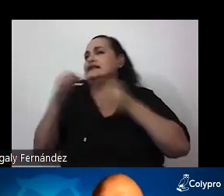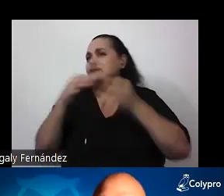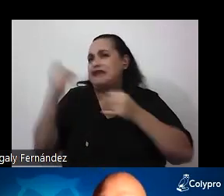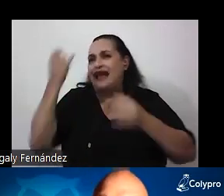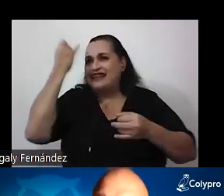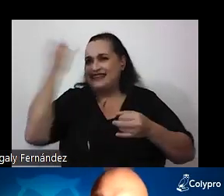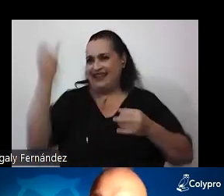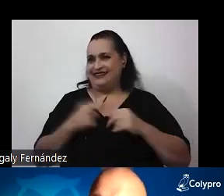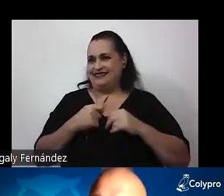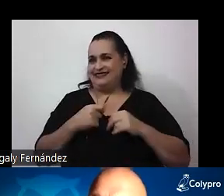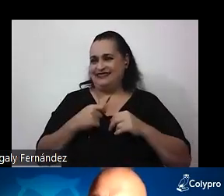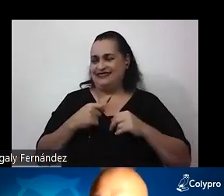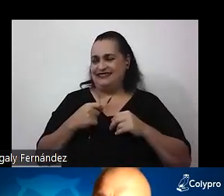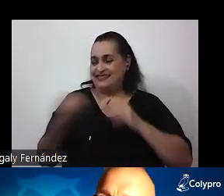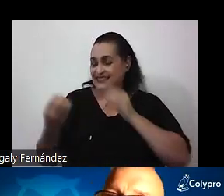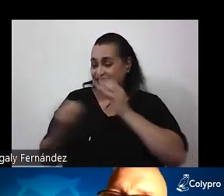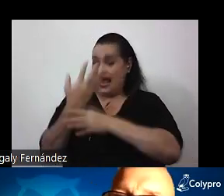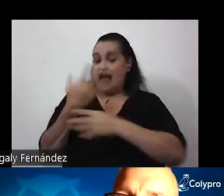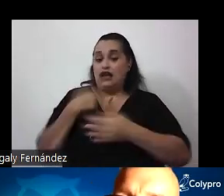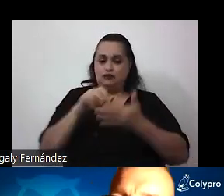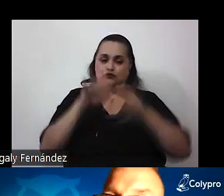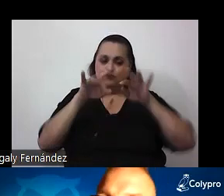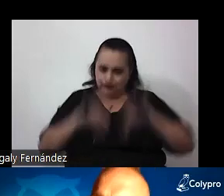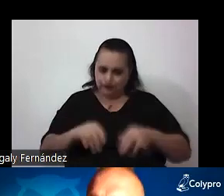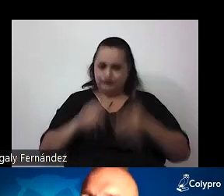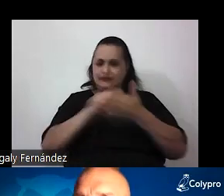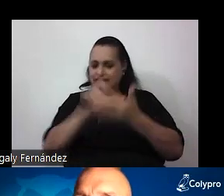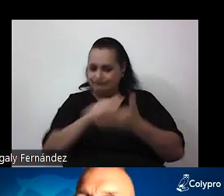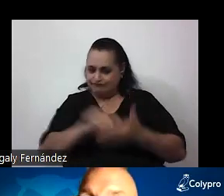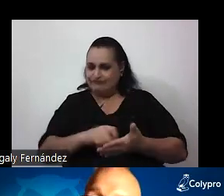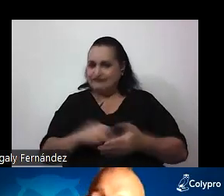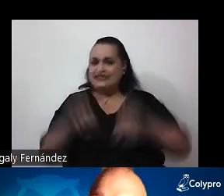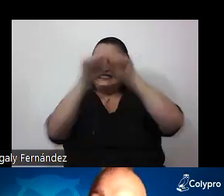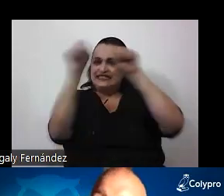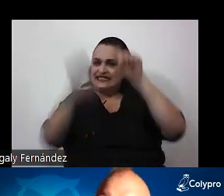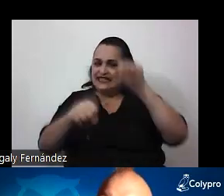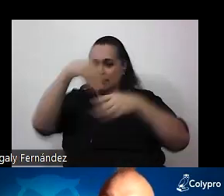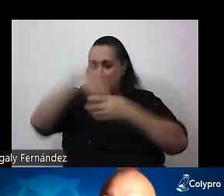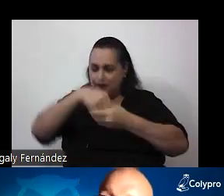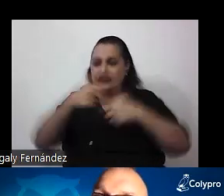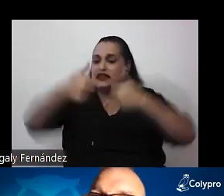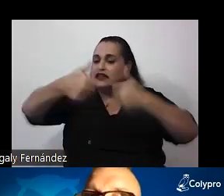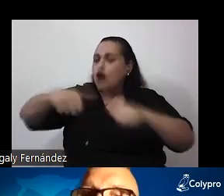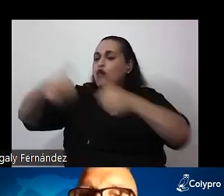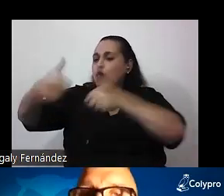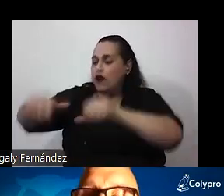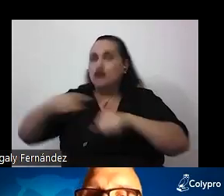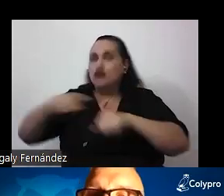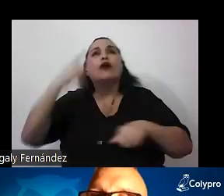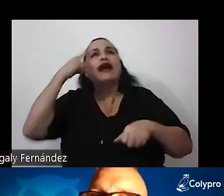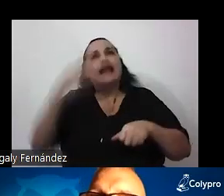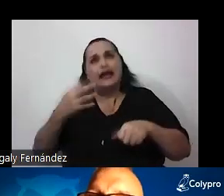salir estas ideas las registramos por escrito las sistematizamos nos ponemos de acuerdo en que más o menos esto es lo que creemos